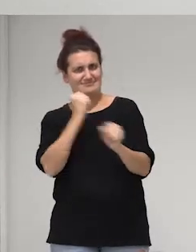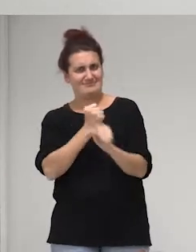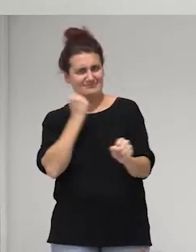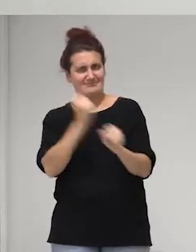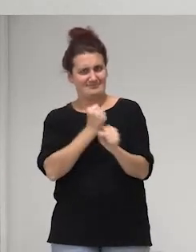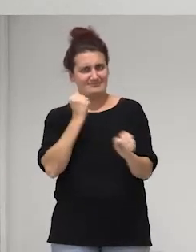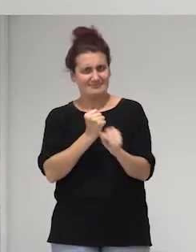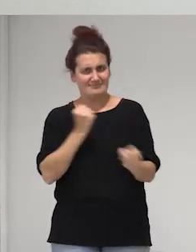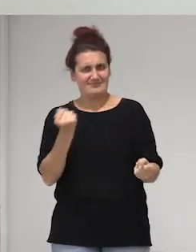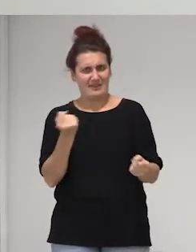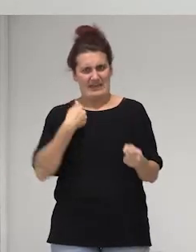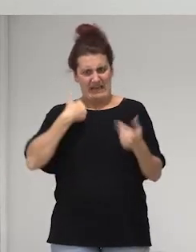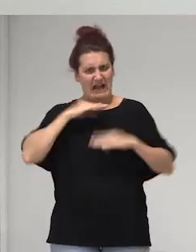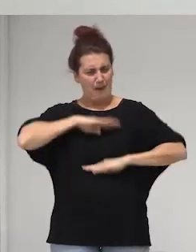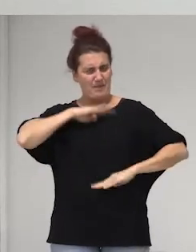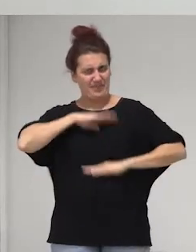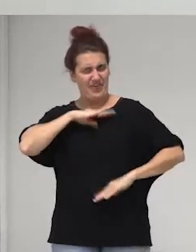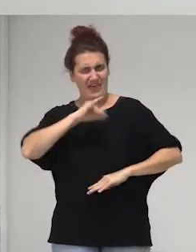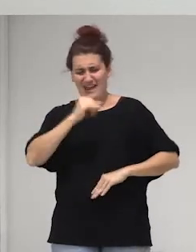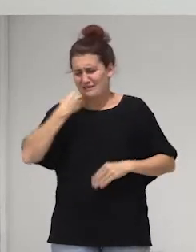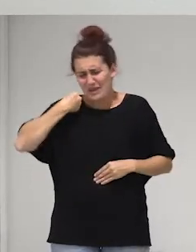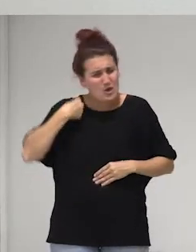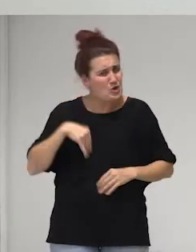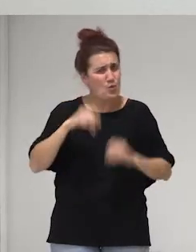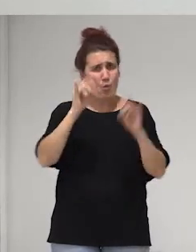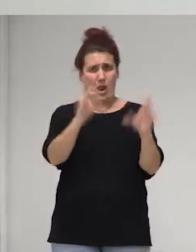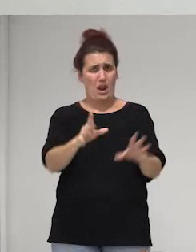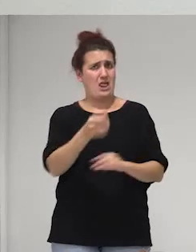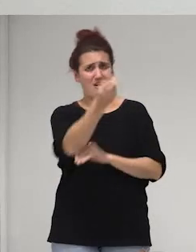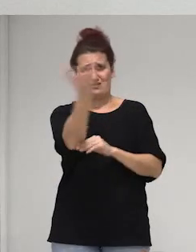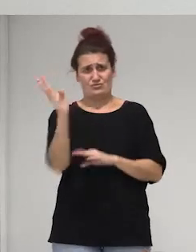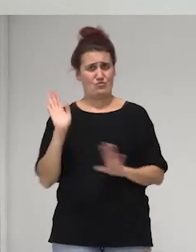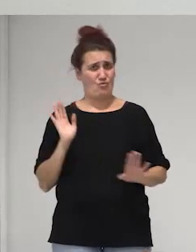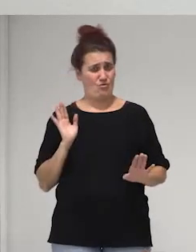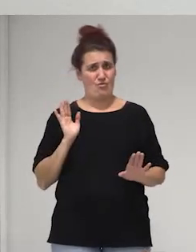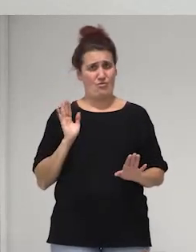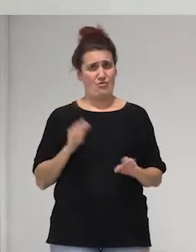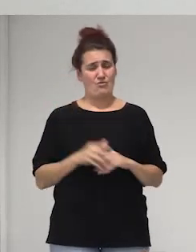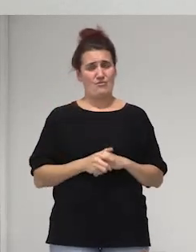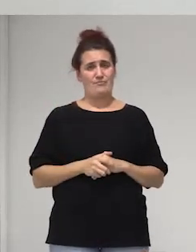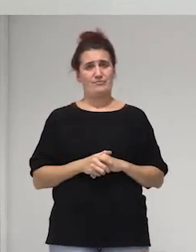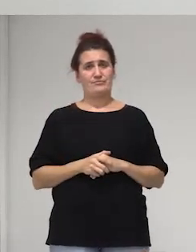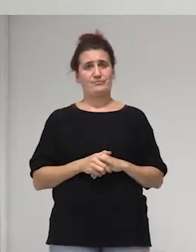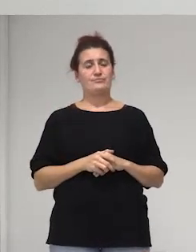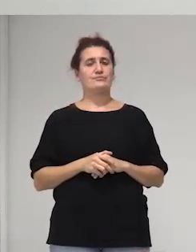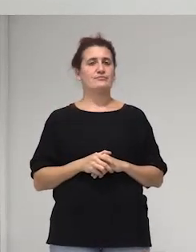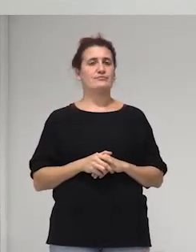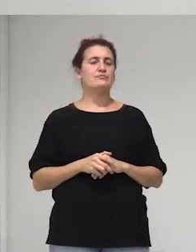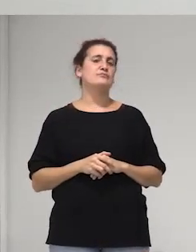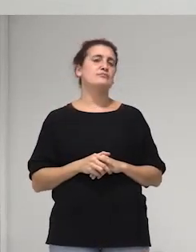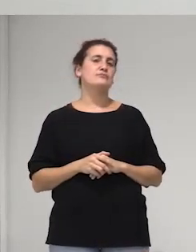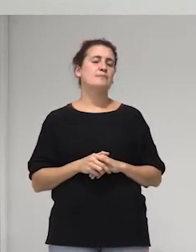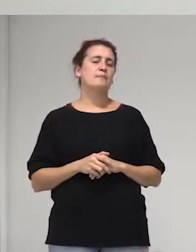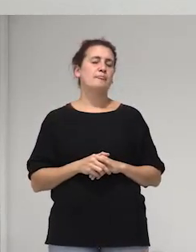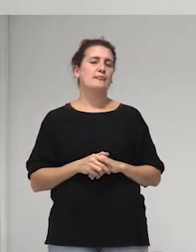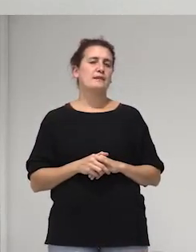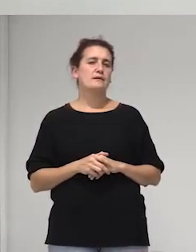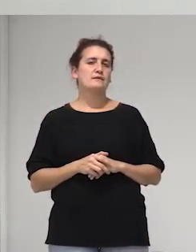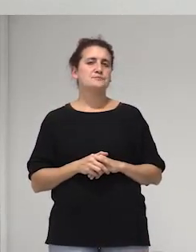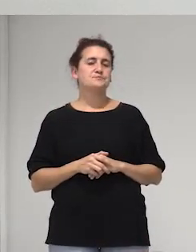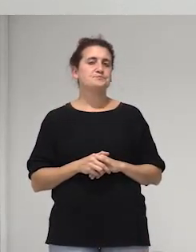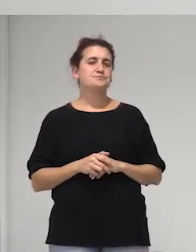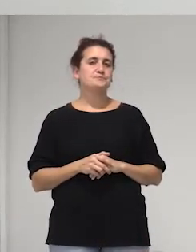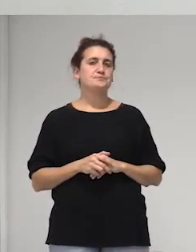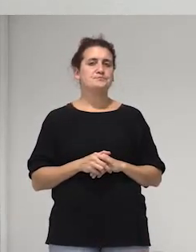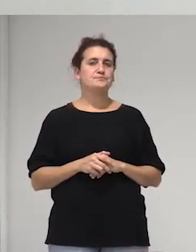demostrado que tenemos las capacidades las mismas capacidades que ellos tienen entonces pues ahora